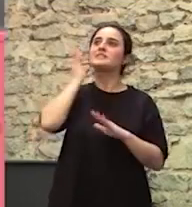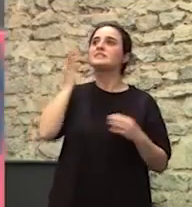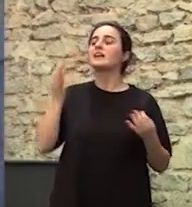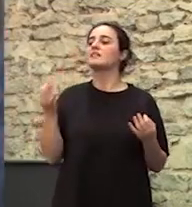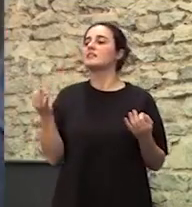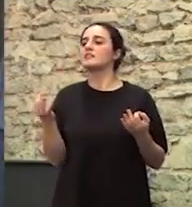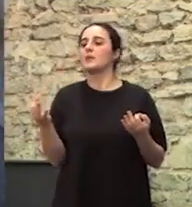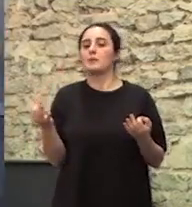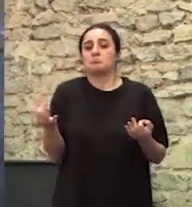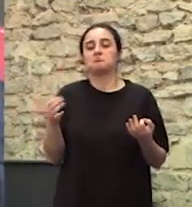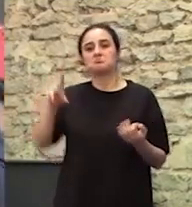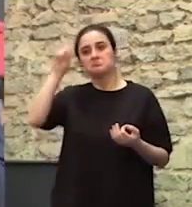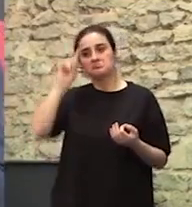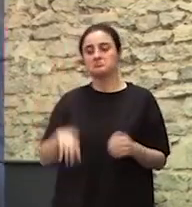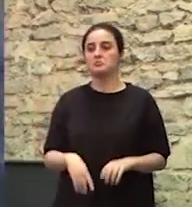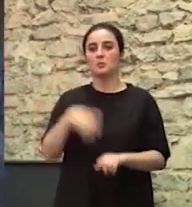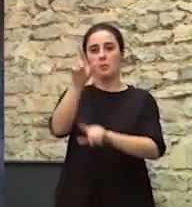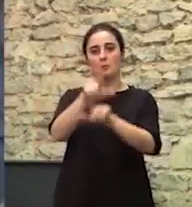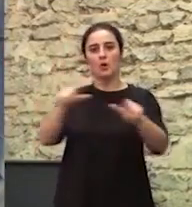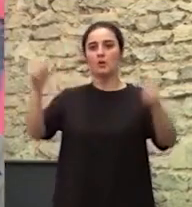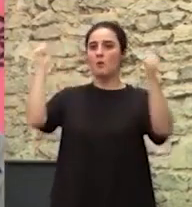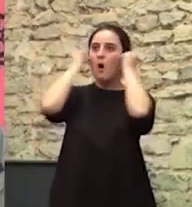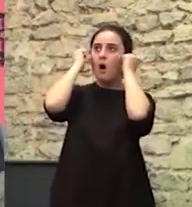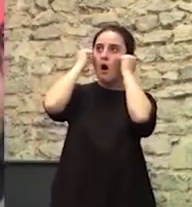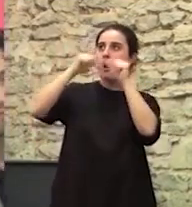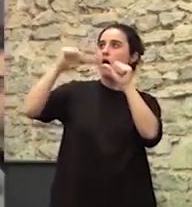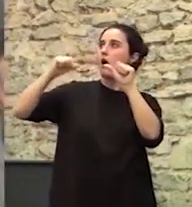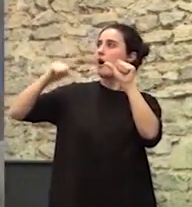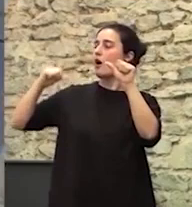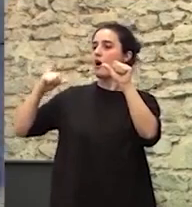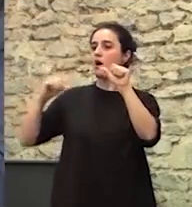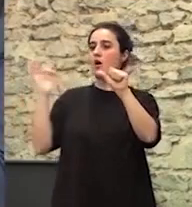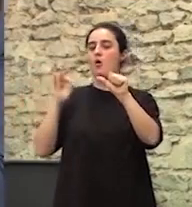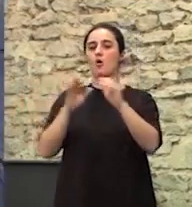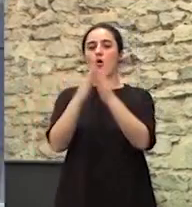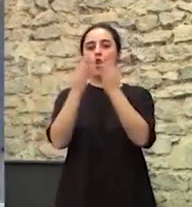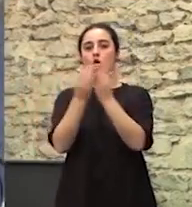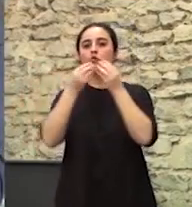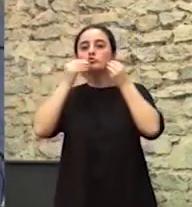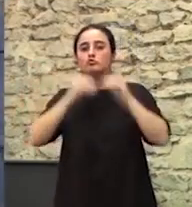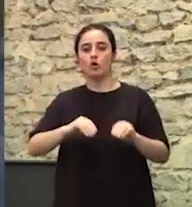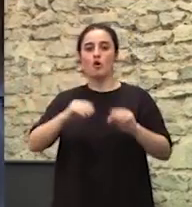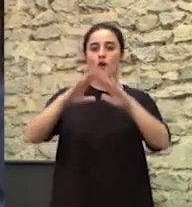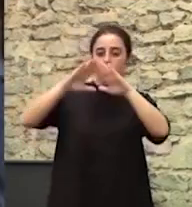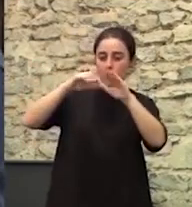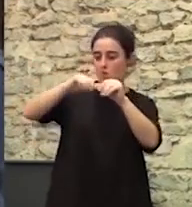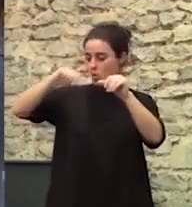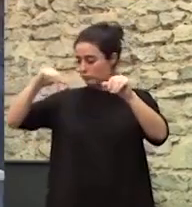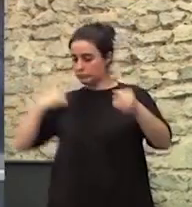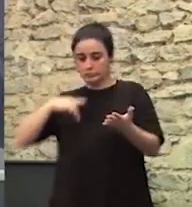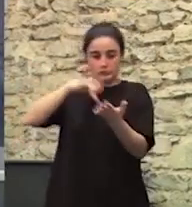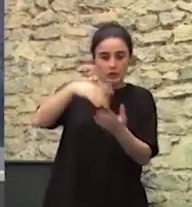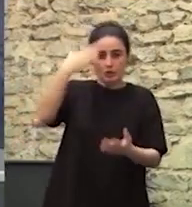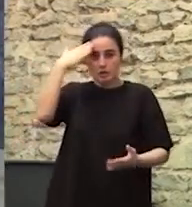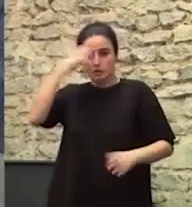pues no sé gente que ya ha estudiado mucho que ya se haya ido desde dónde viene el feminismo, en qué fecha